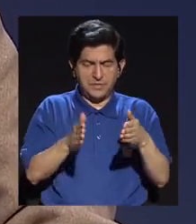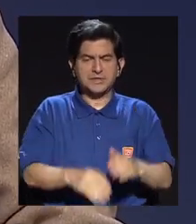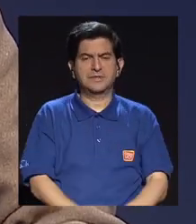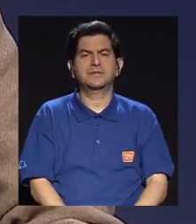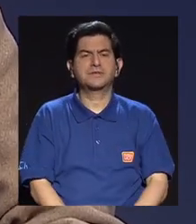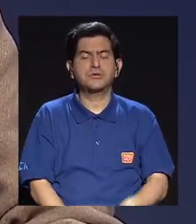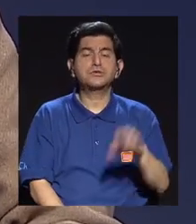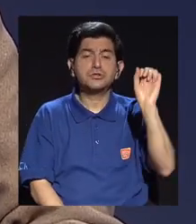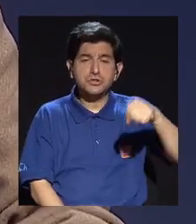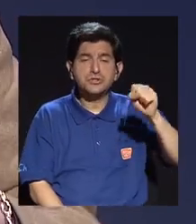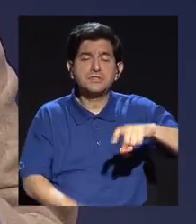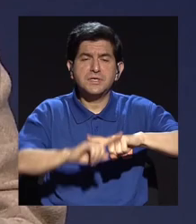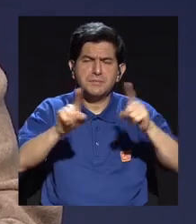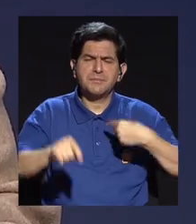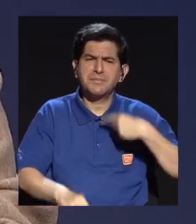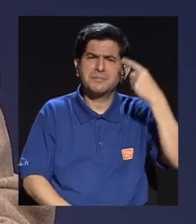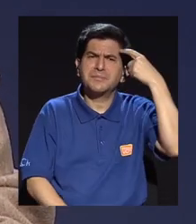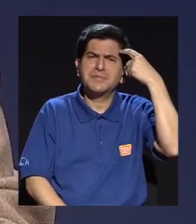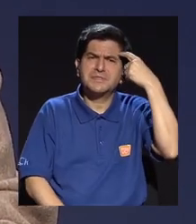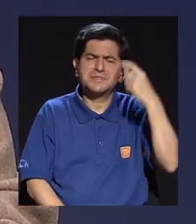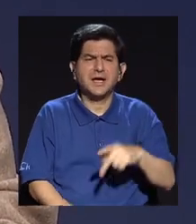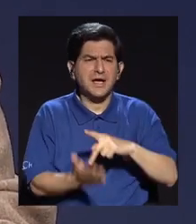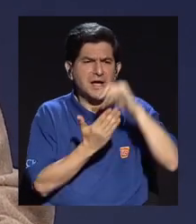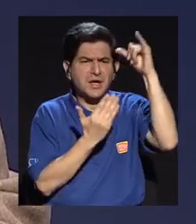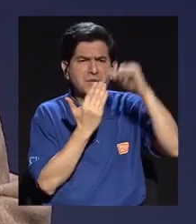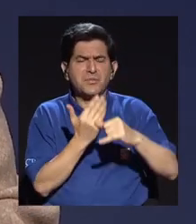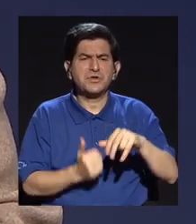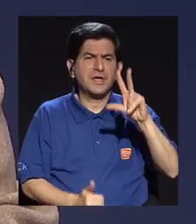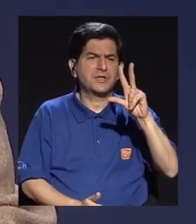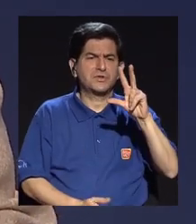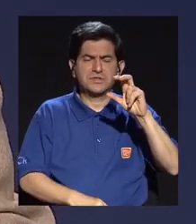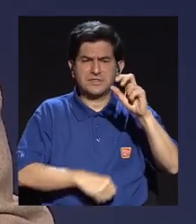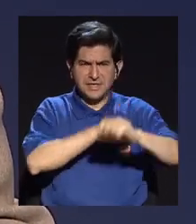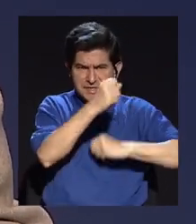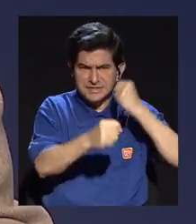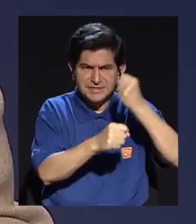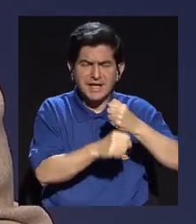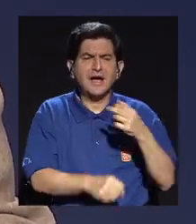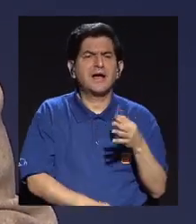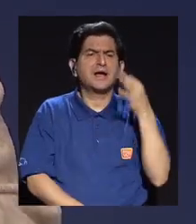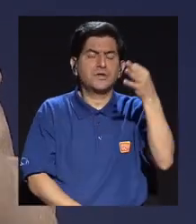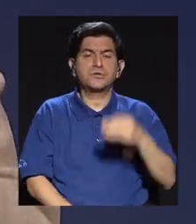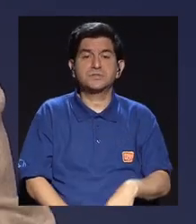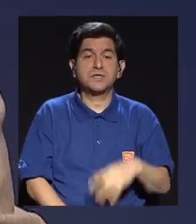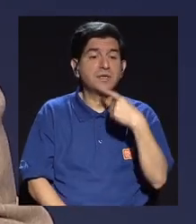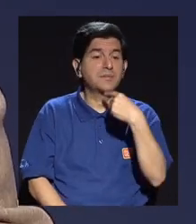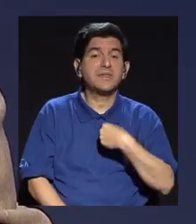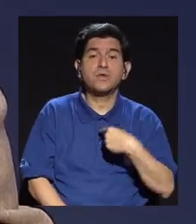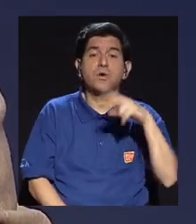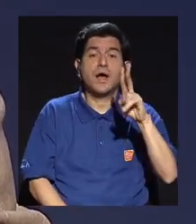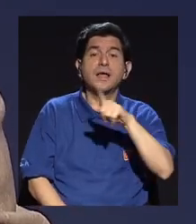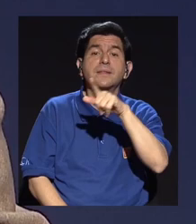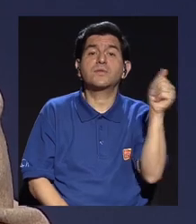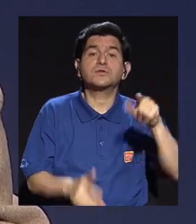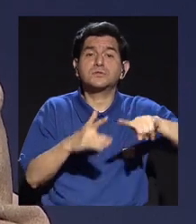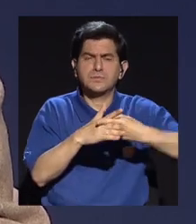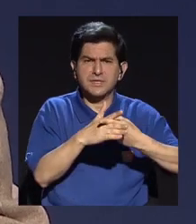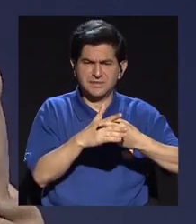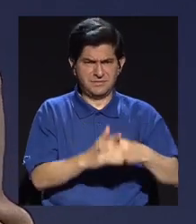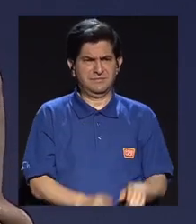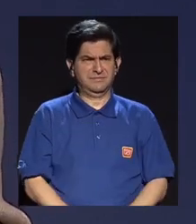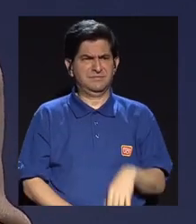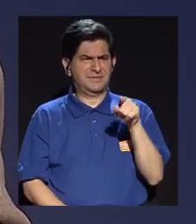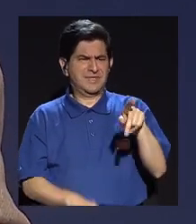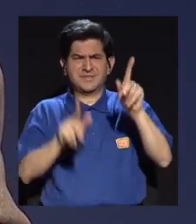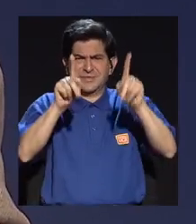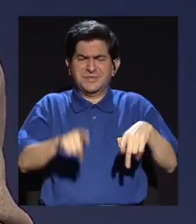yo le dije que sí, pero yo pensaba que era un proyecto a tres años plazo. Y me dijo, bueno, ¿qué? Empezamos en dos meses. Y yo